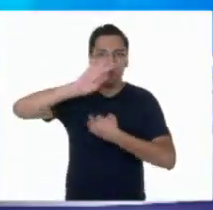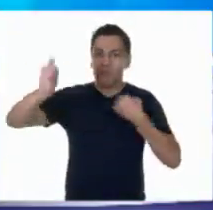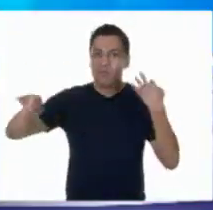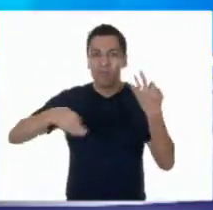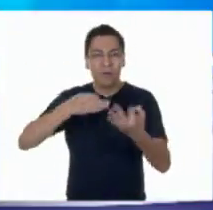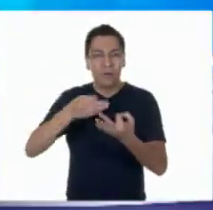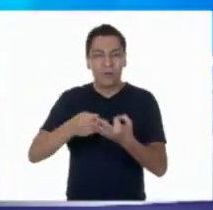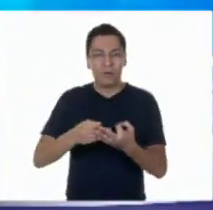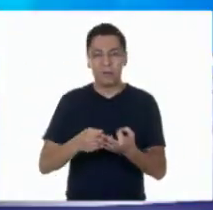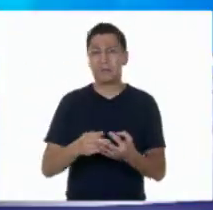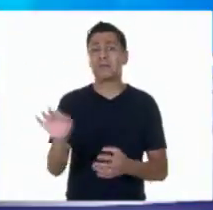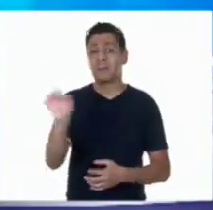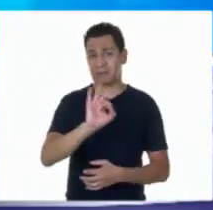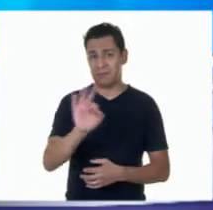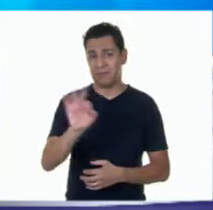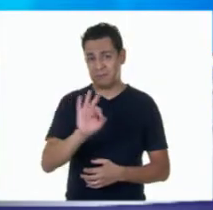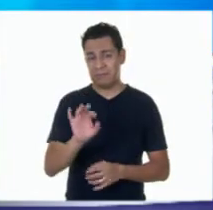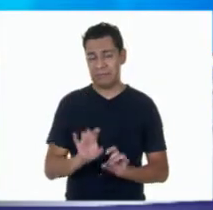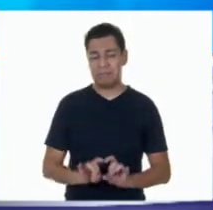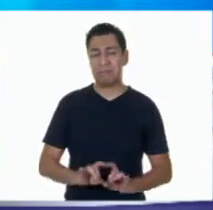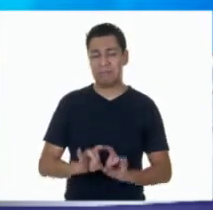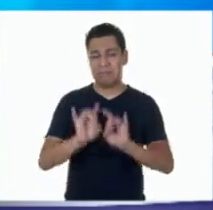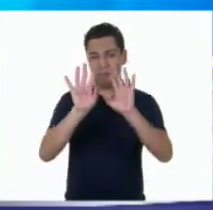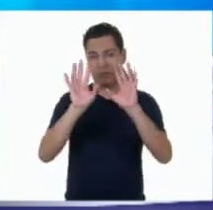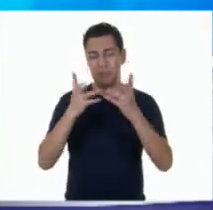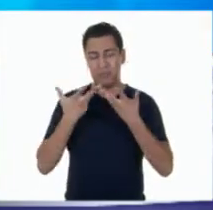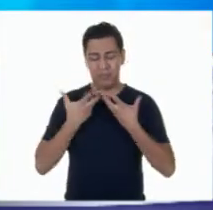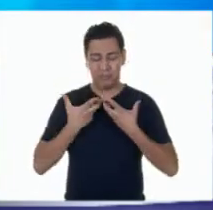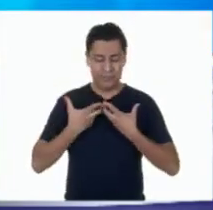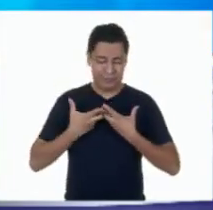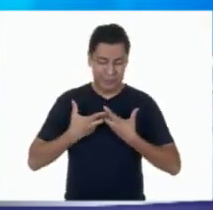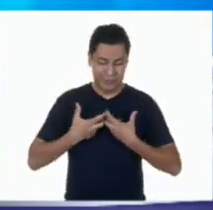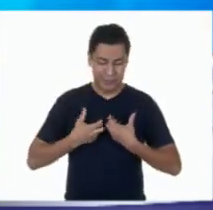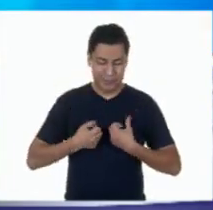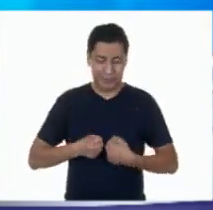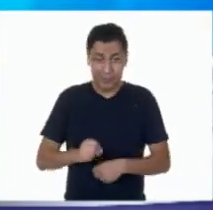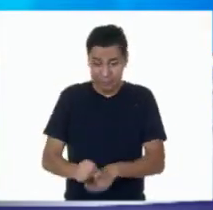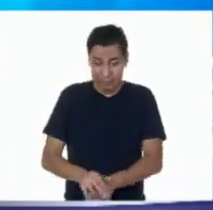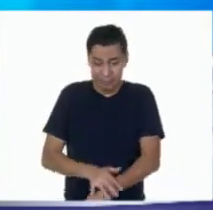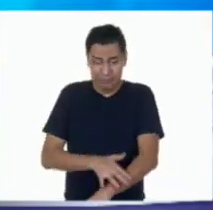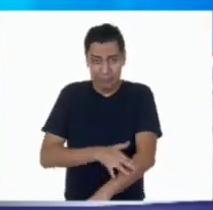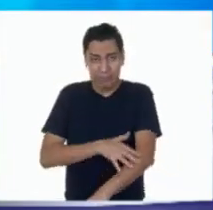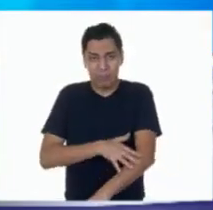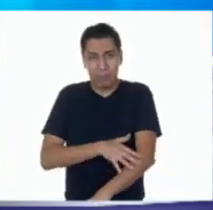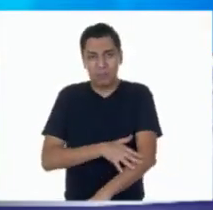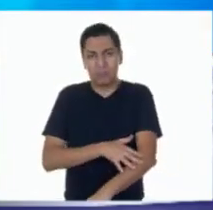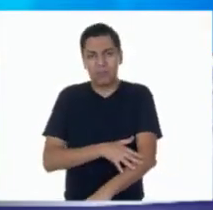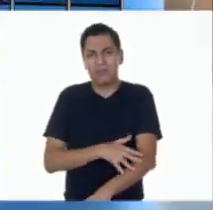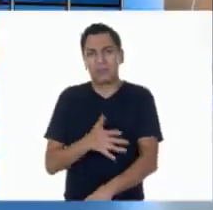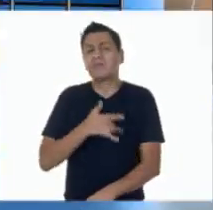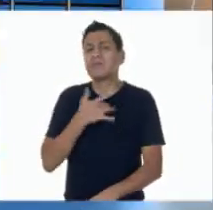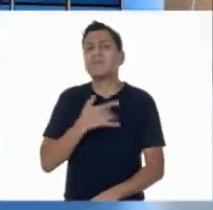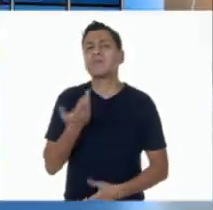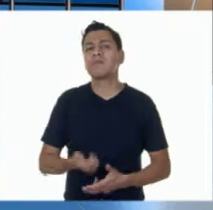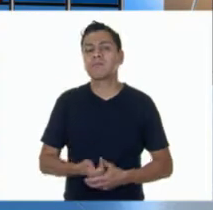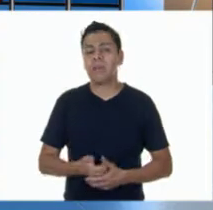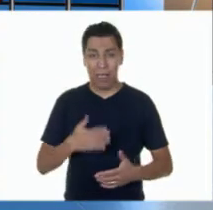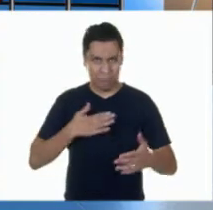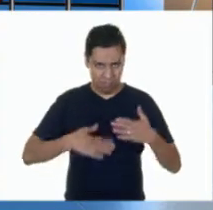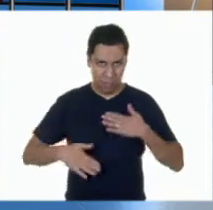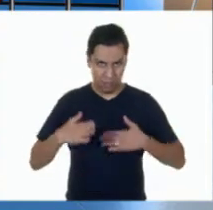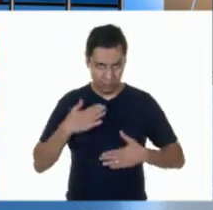que algunas veces nos desanimamos. Recordemos que en esta emoción se experimentan diferentes sensaciones. El